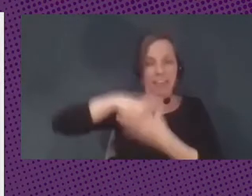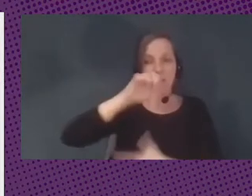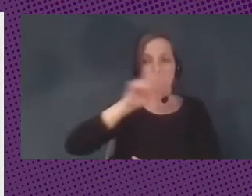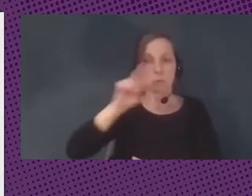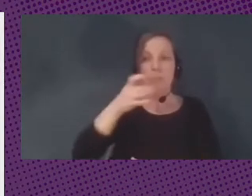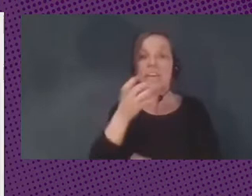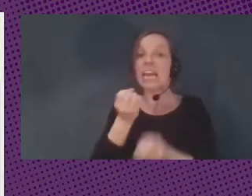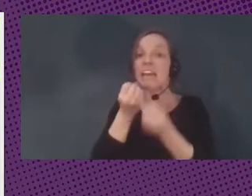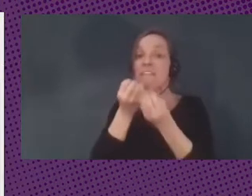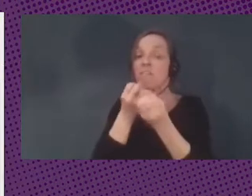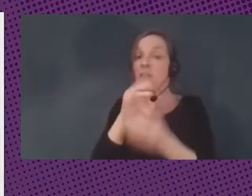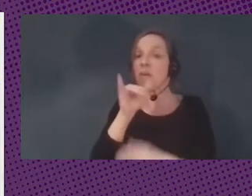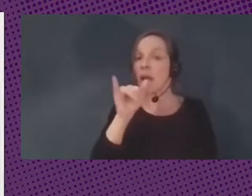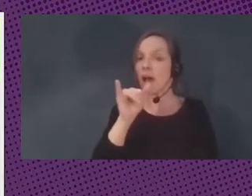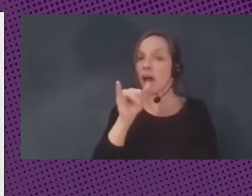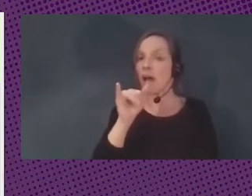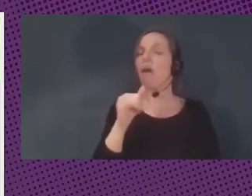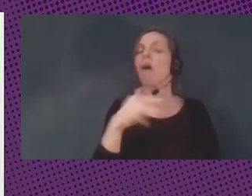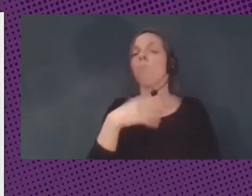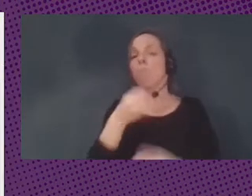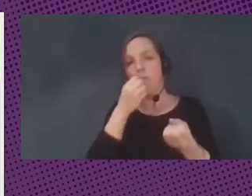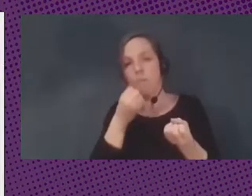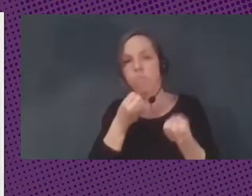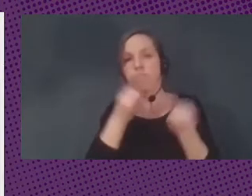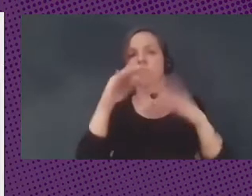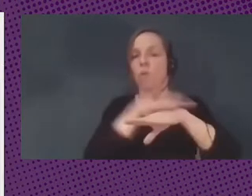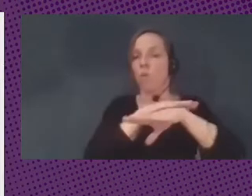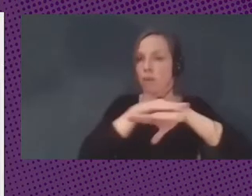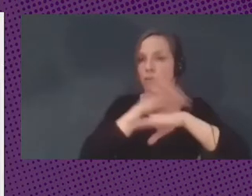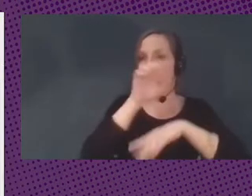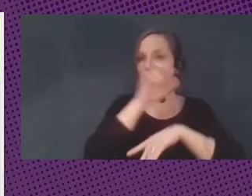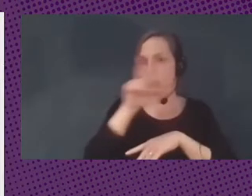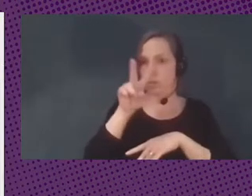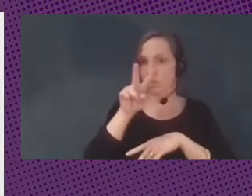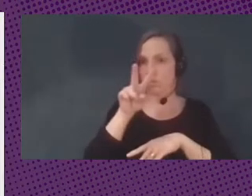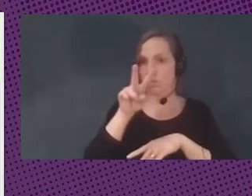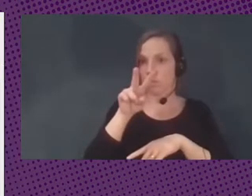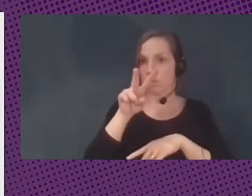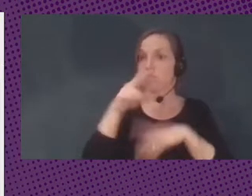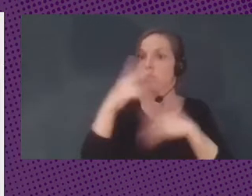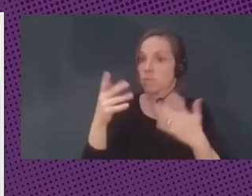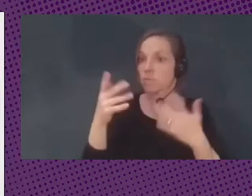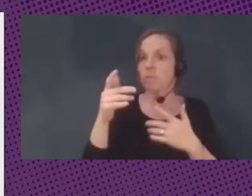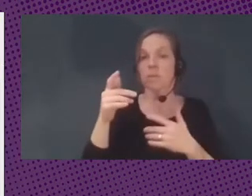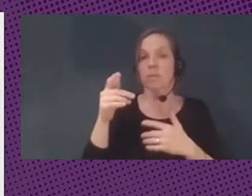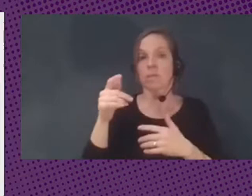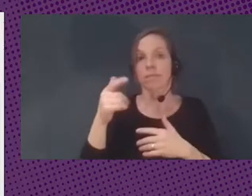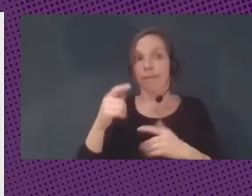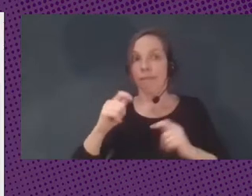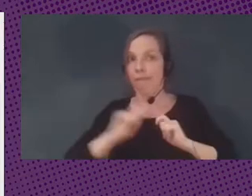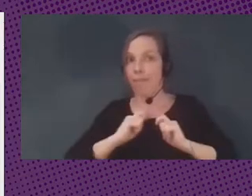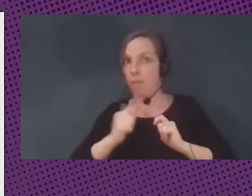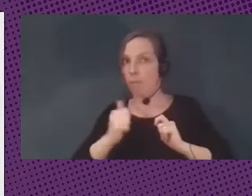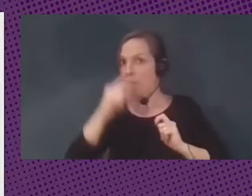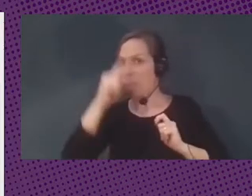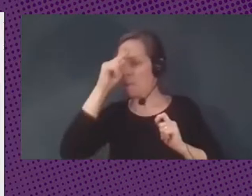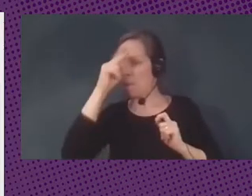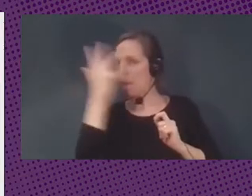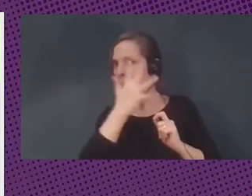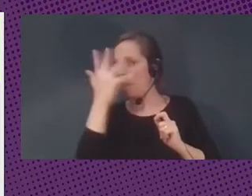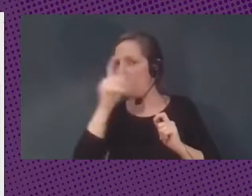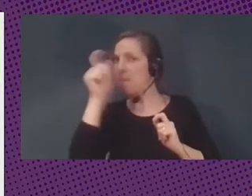pueda reportarse al gobierno de Estados Unidos esto genera una preocupación respecto a la privacidad de ciudadanos